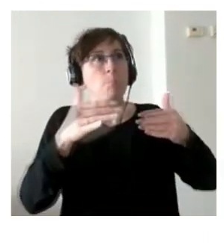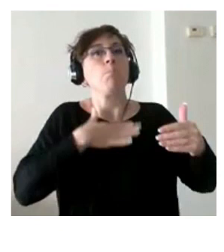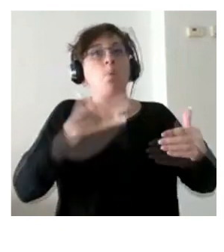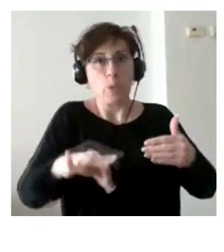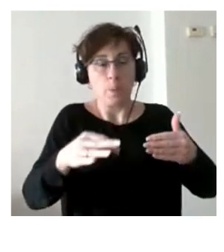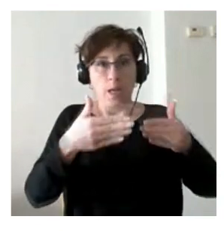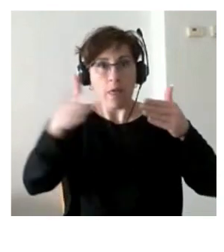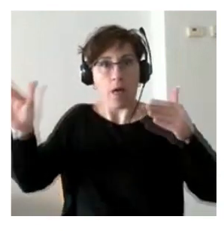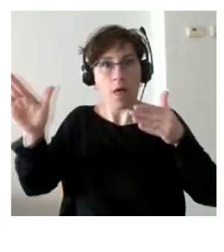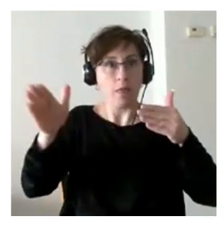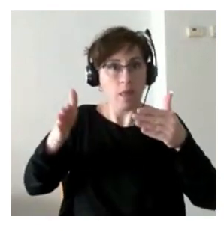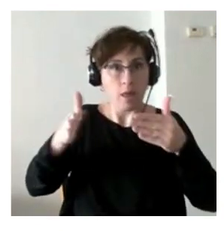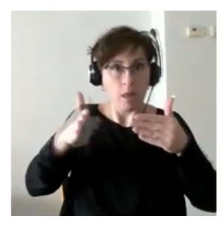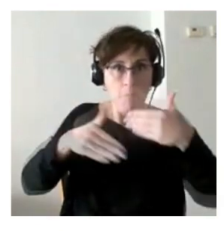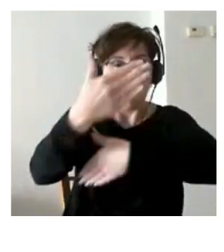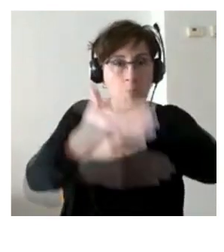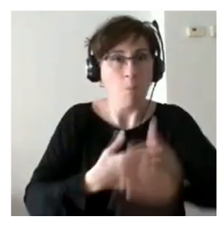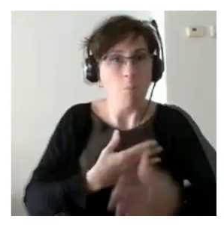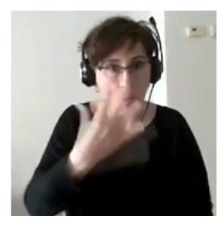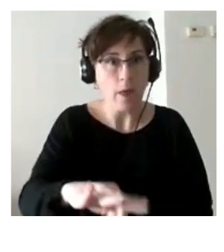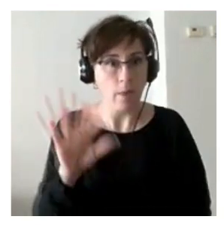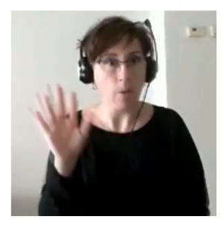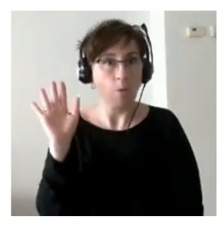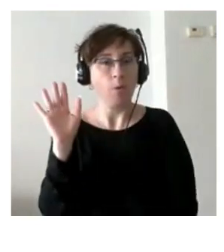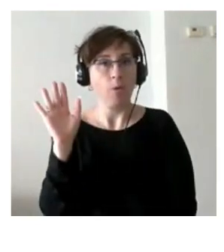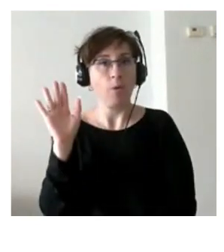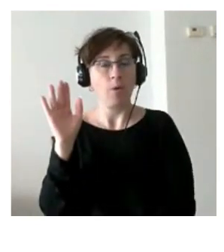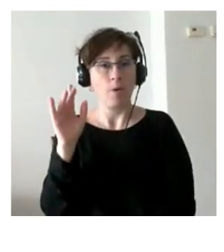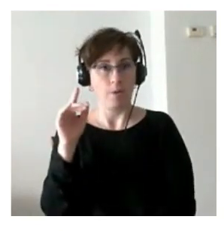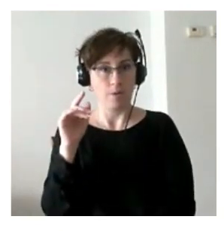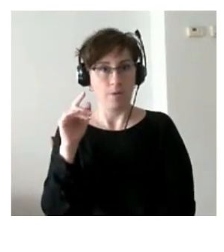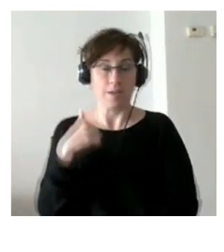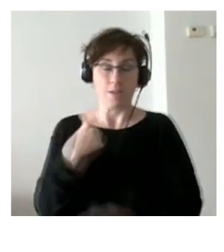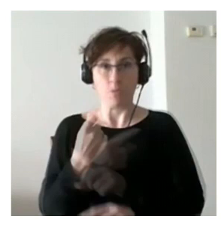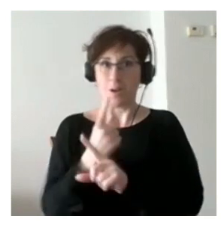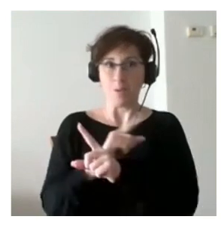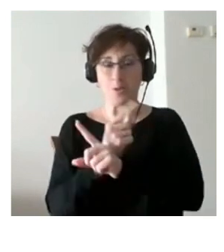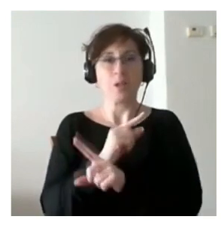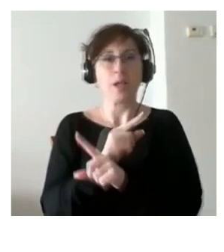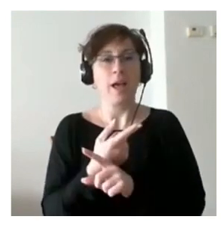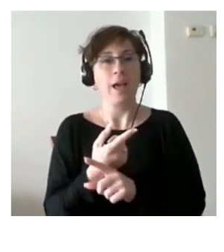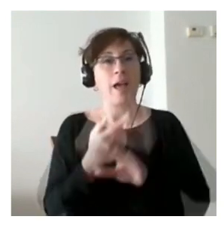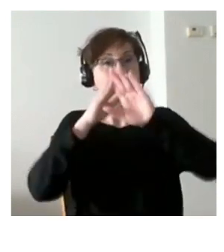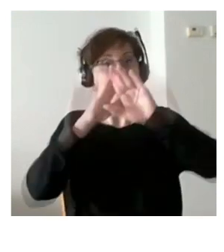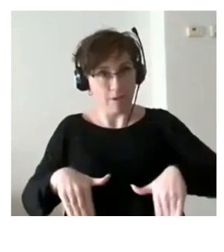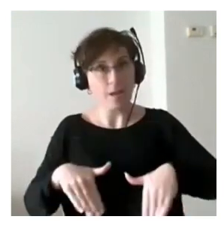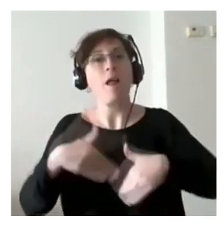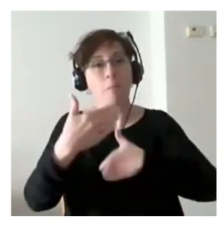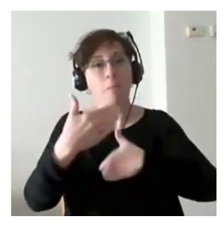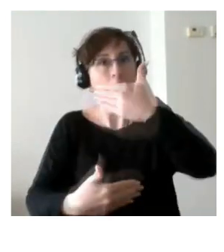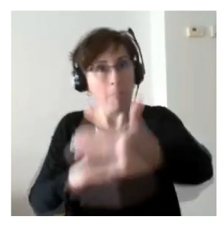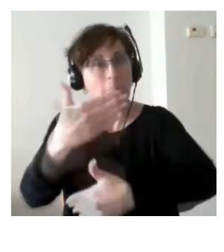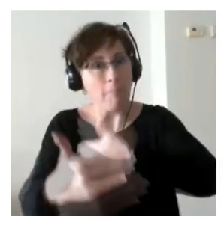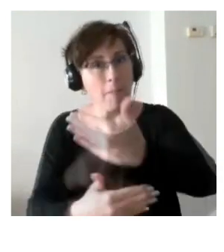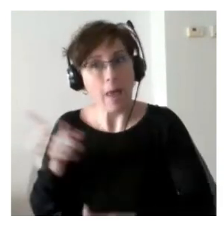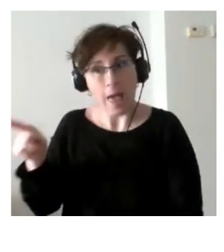no me lo creo y así ha ido así ha perdón me pongo un poco nerviosa y ha sido siendo así quiero decir él